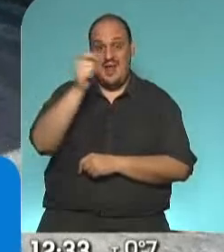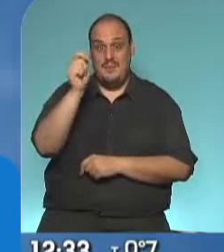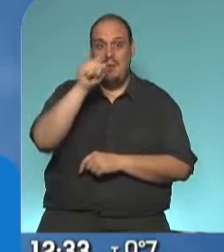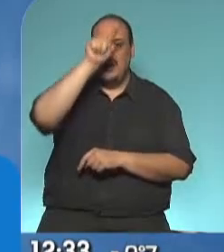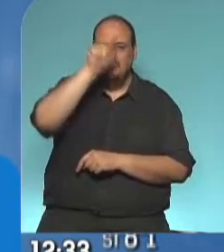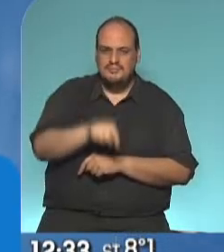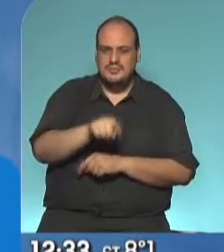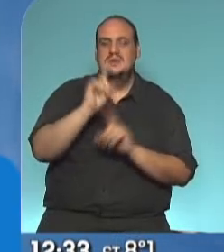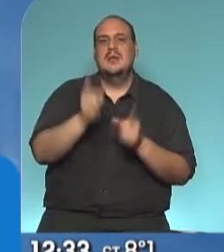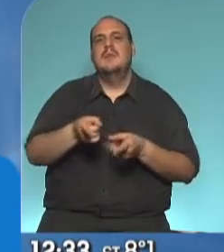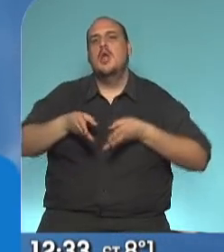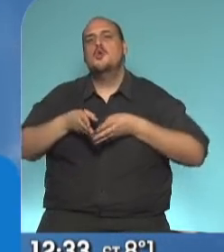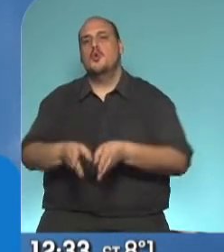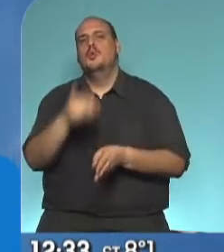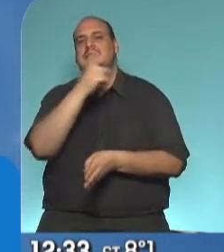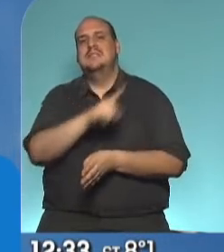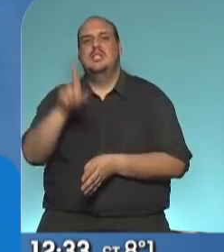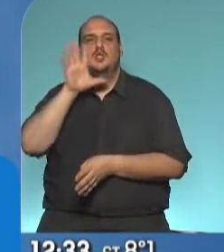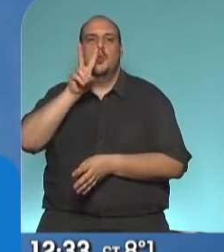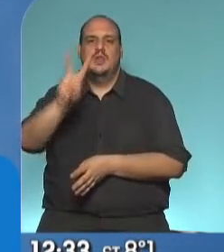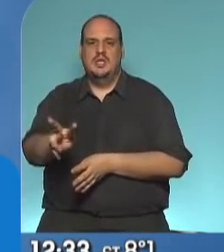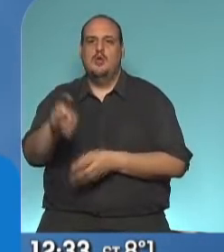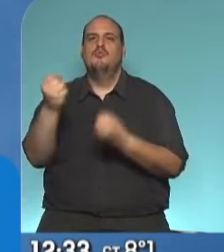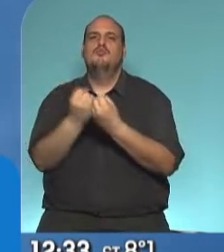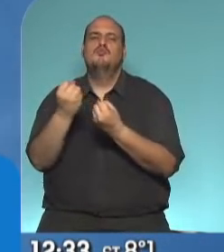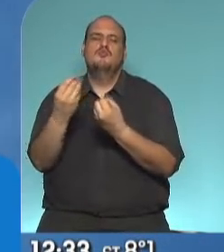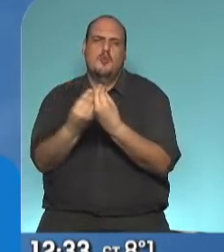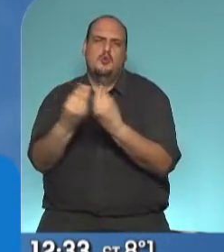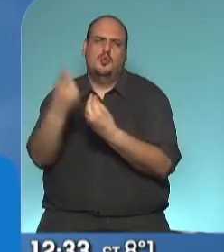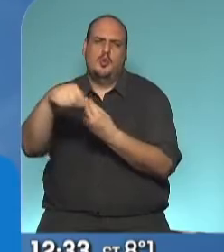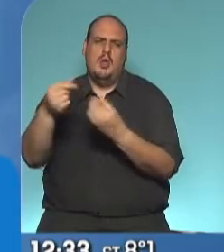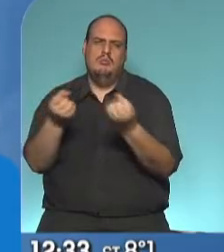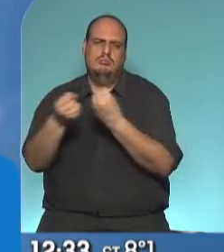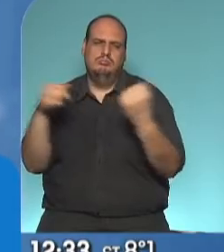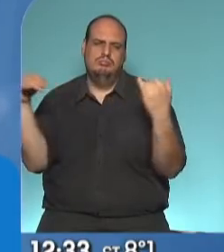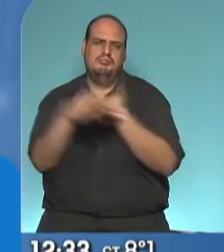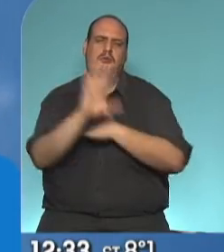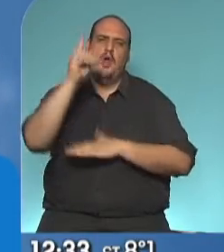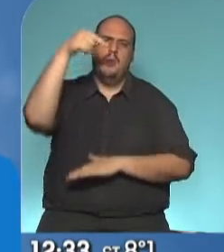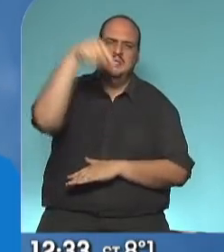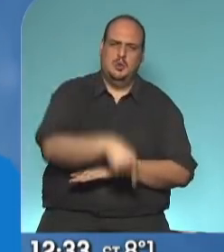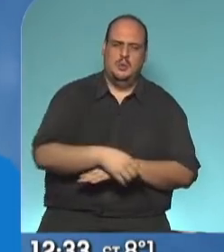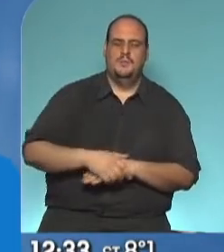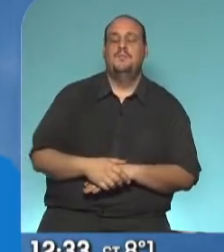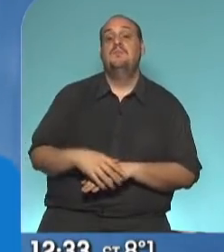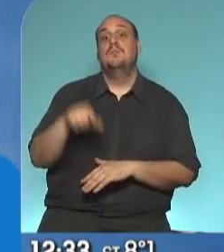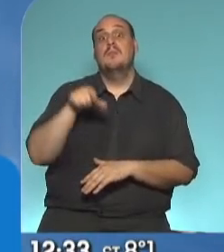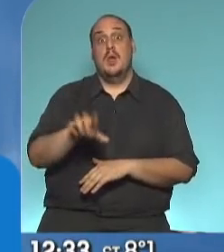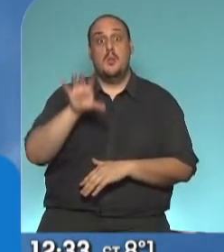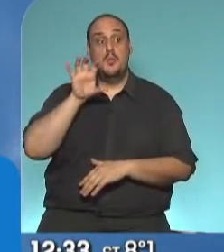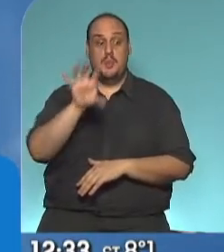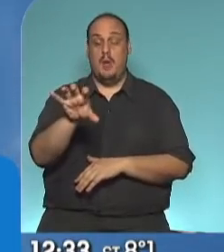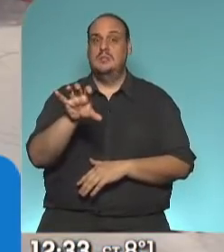152, que muchos la toman para ir al sur. Así que, en el marco de que nuestra provincia es una provincia